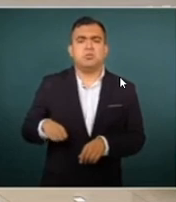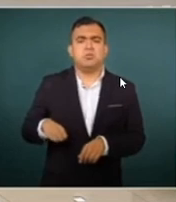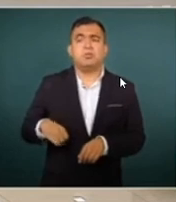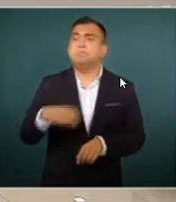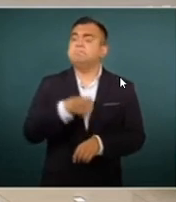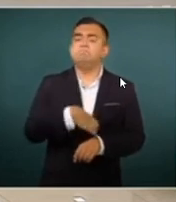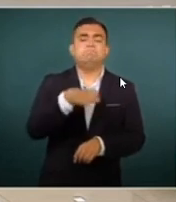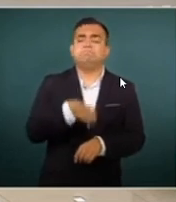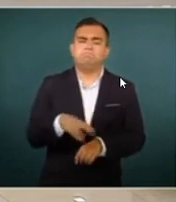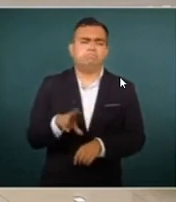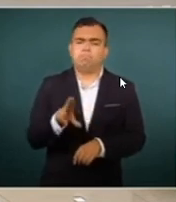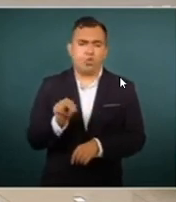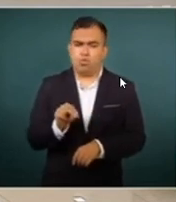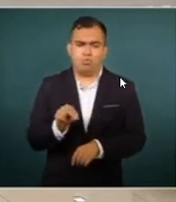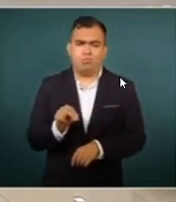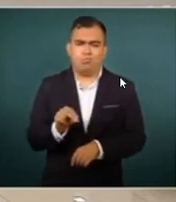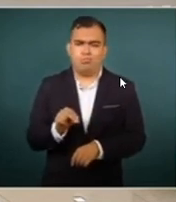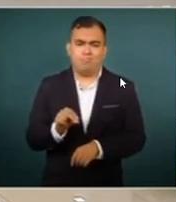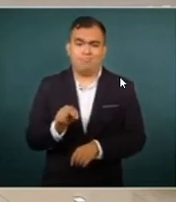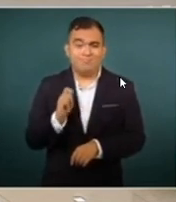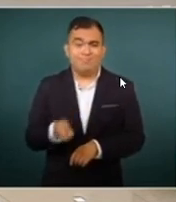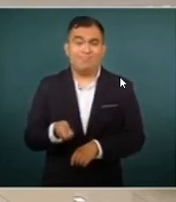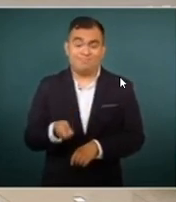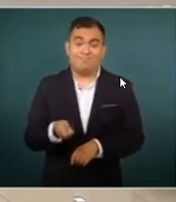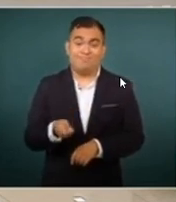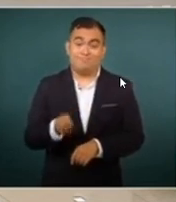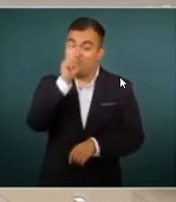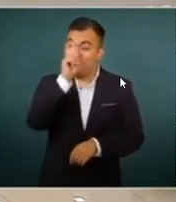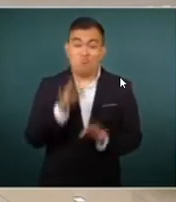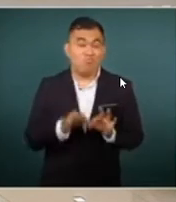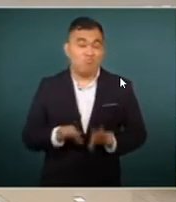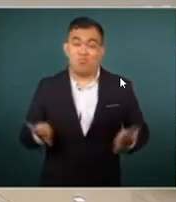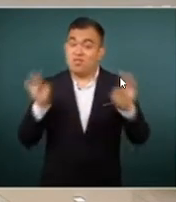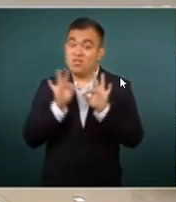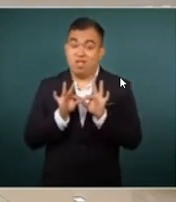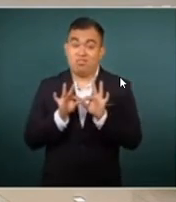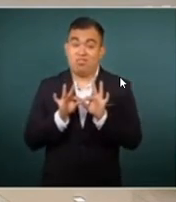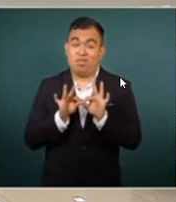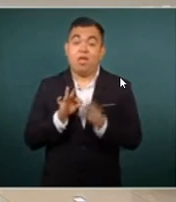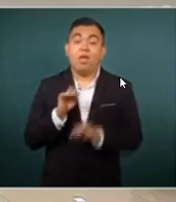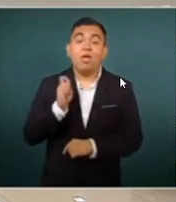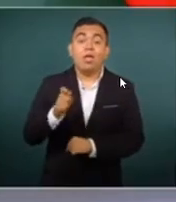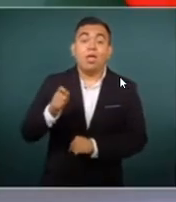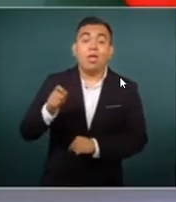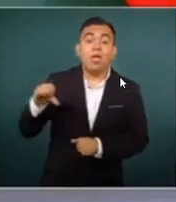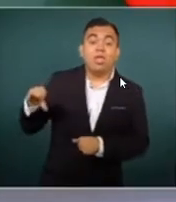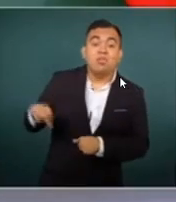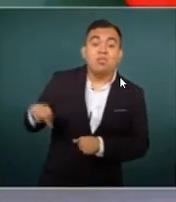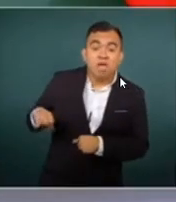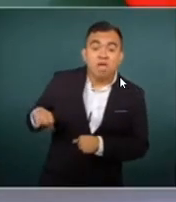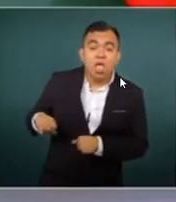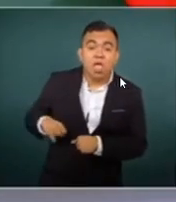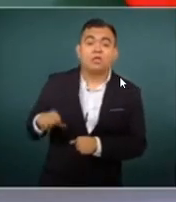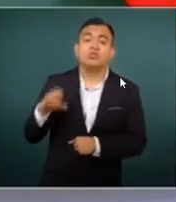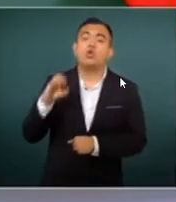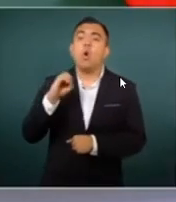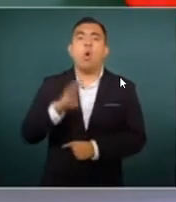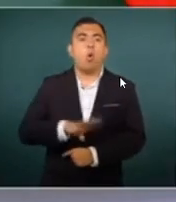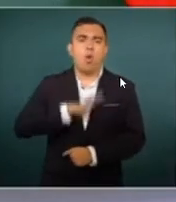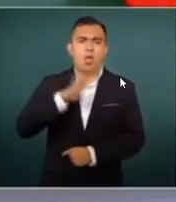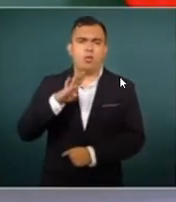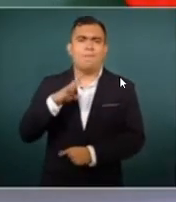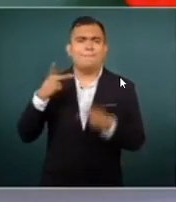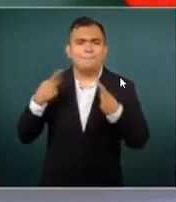Sea por interés o por puro coraje, los conservadores que